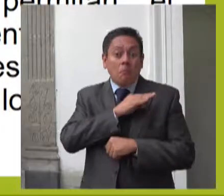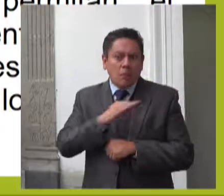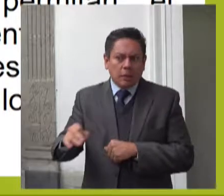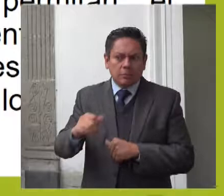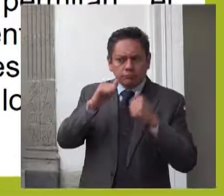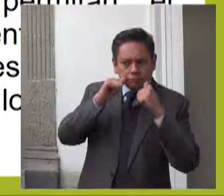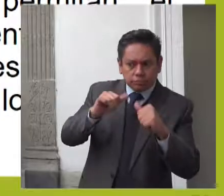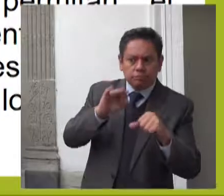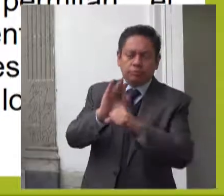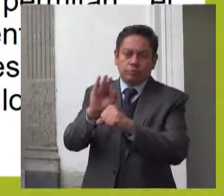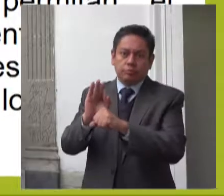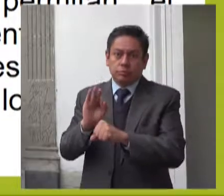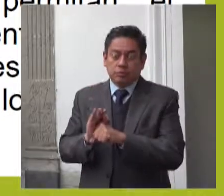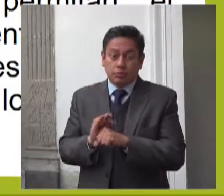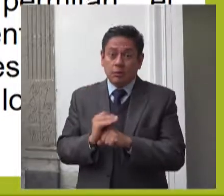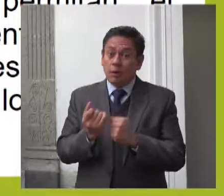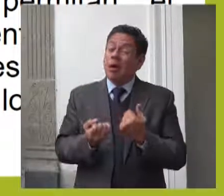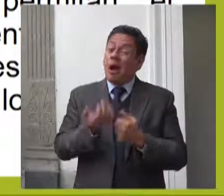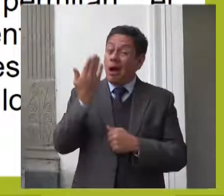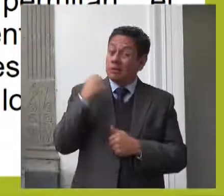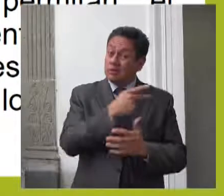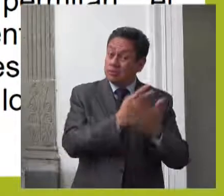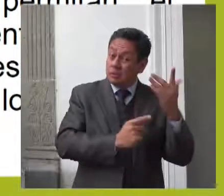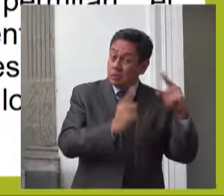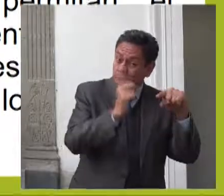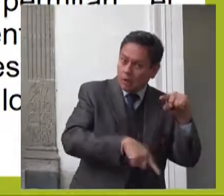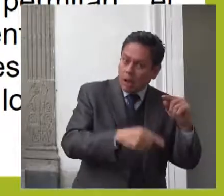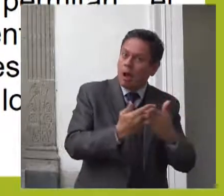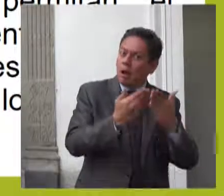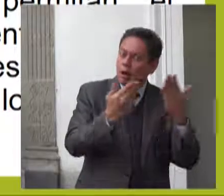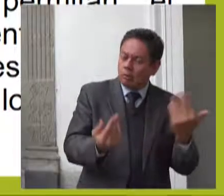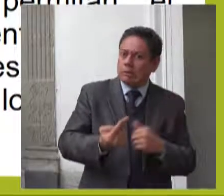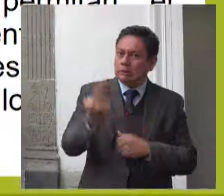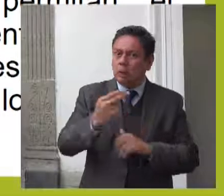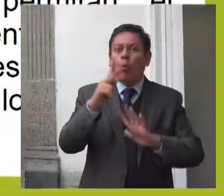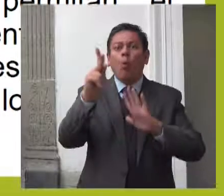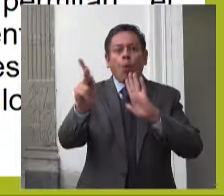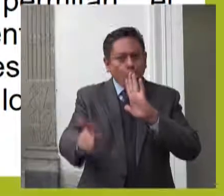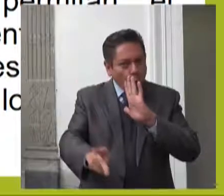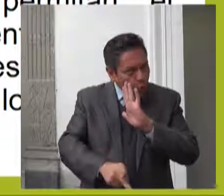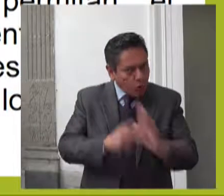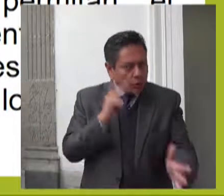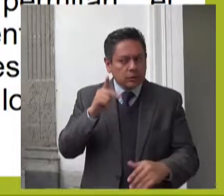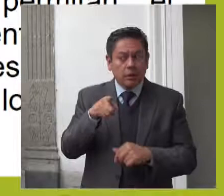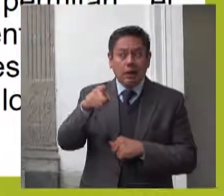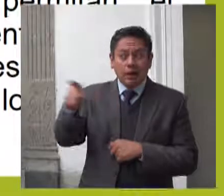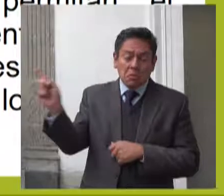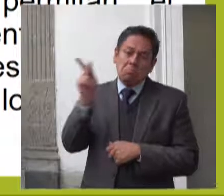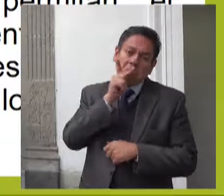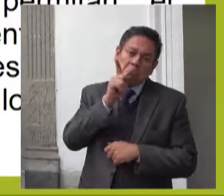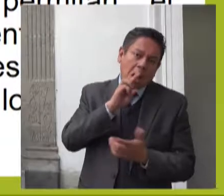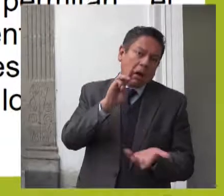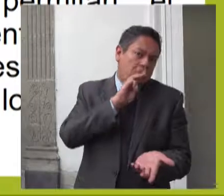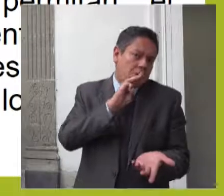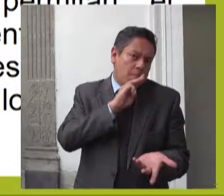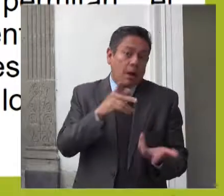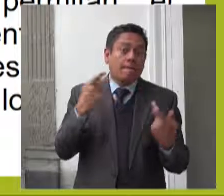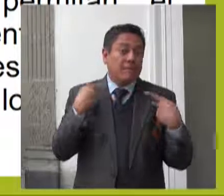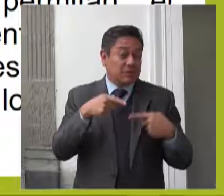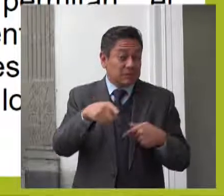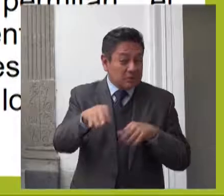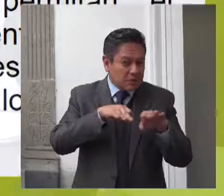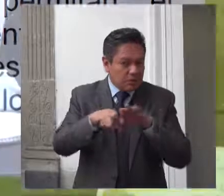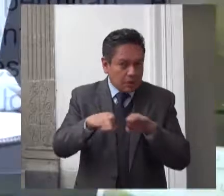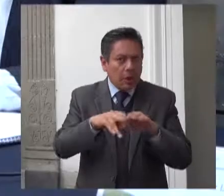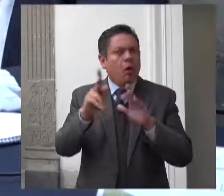a niñas y niños padres y madres responsables y trabajadoras de estancias infantiles los